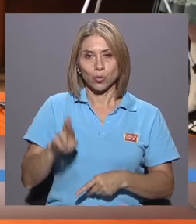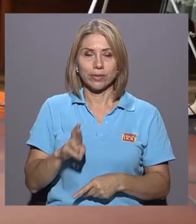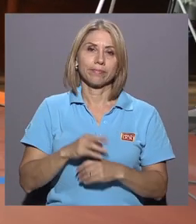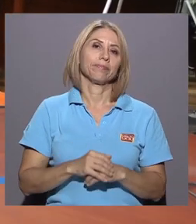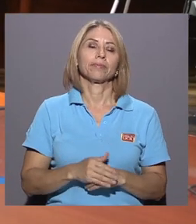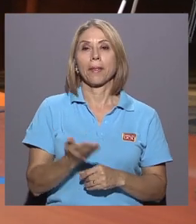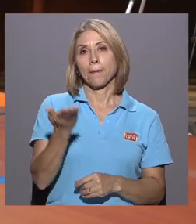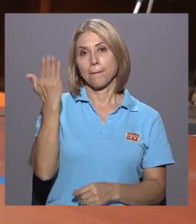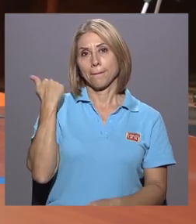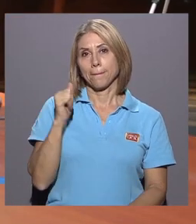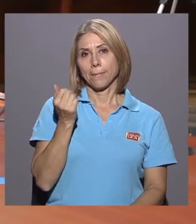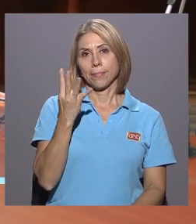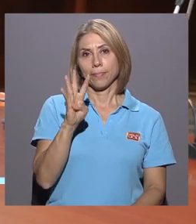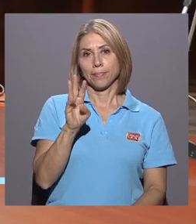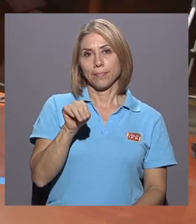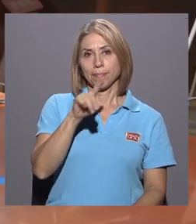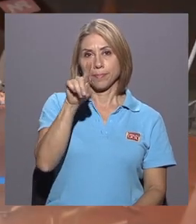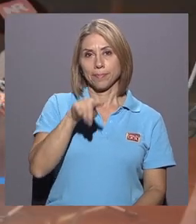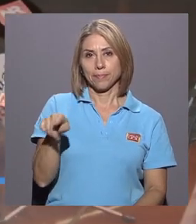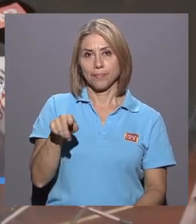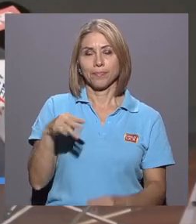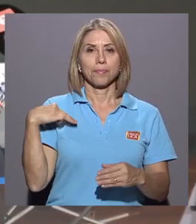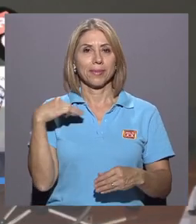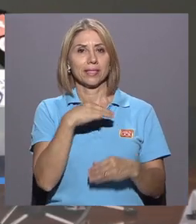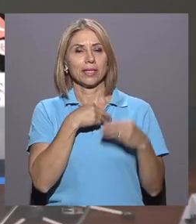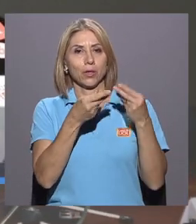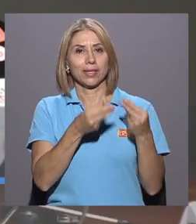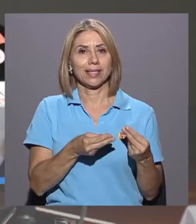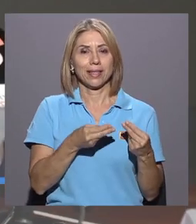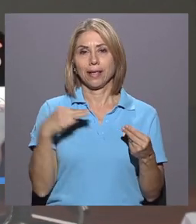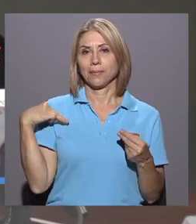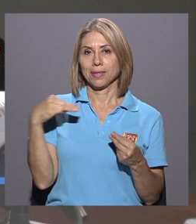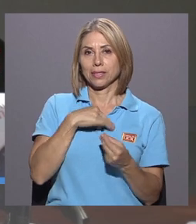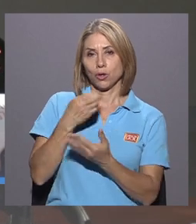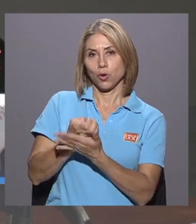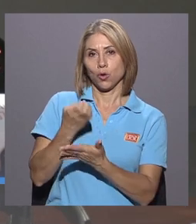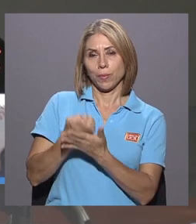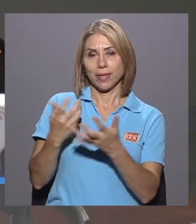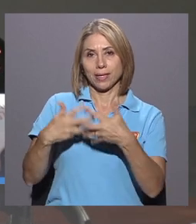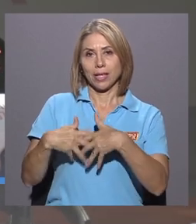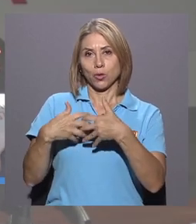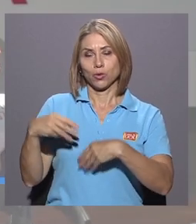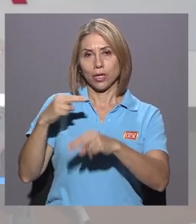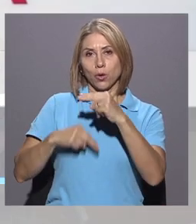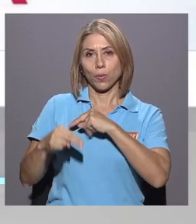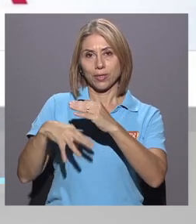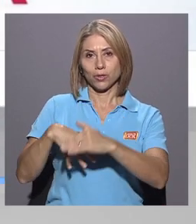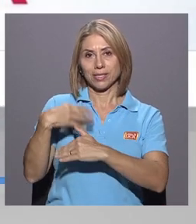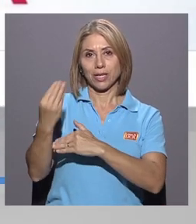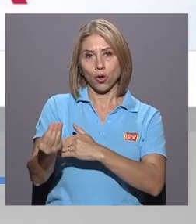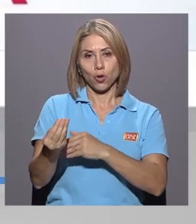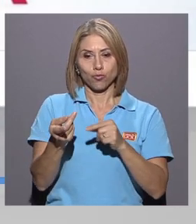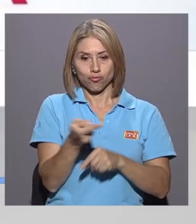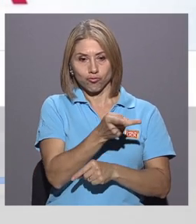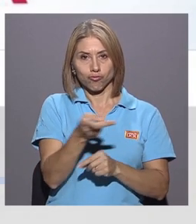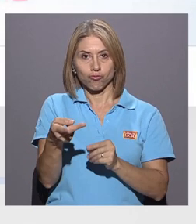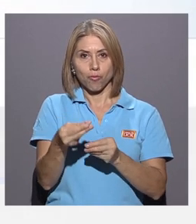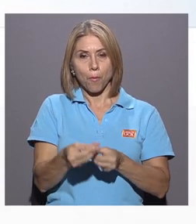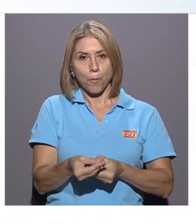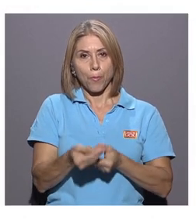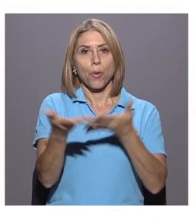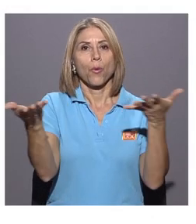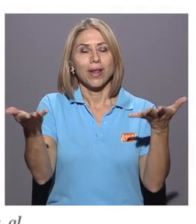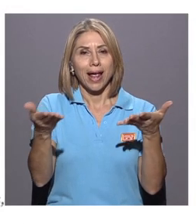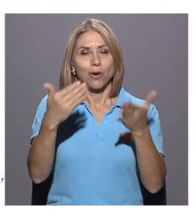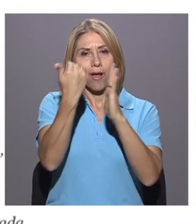El pasado 14 de marzo, el Ministerio de Hacienda y el Ministerio de Economía, Industria y Comercio Exterior publicaron la lista de productos